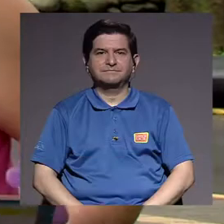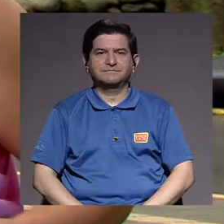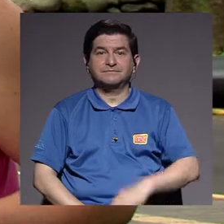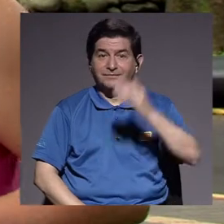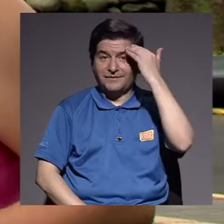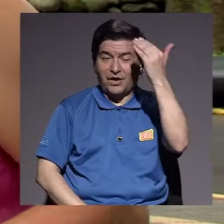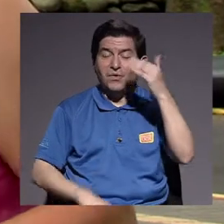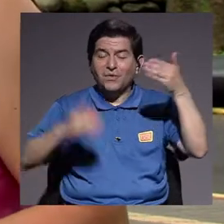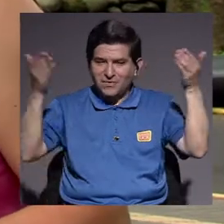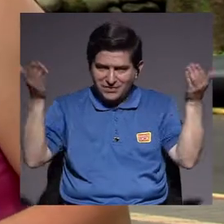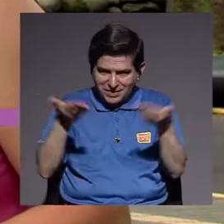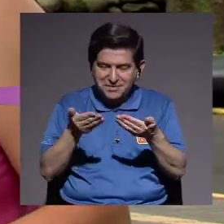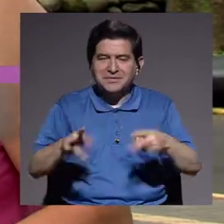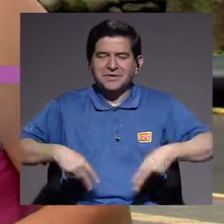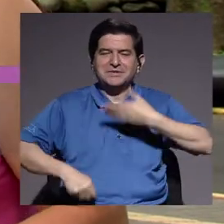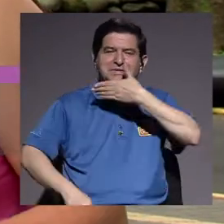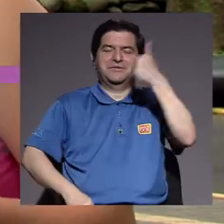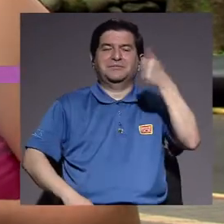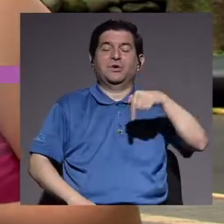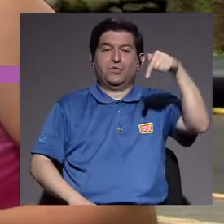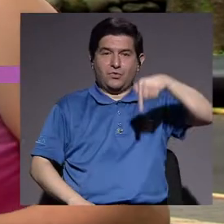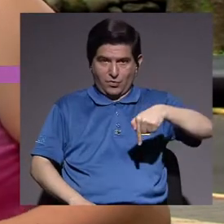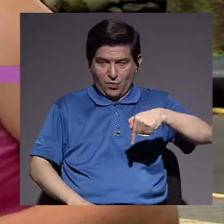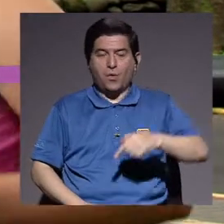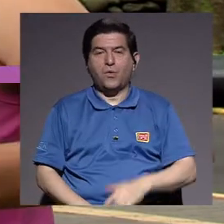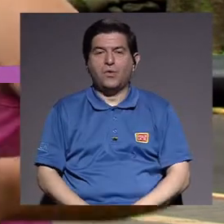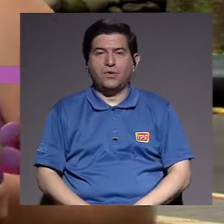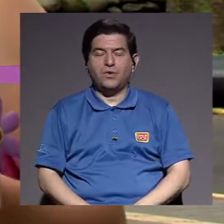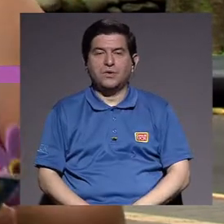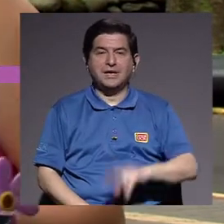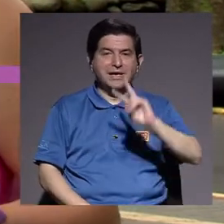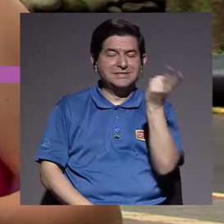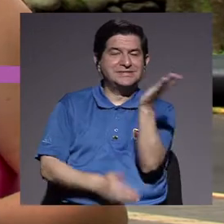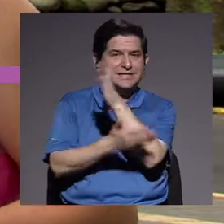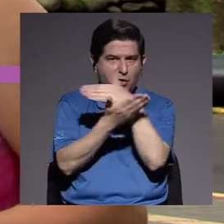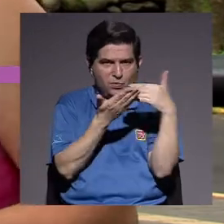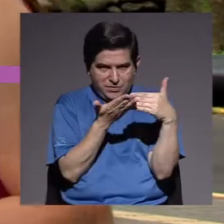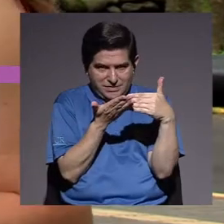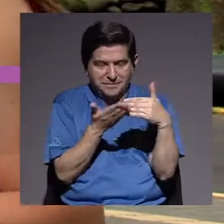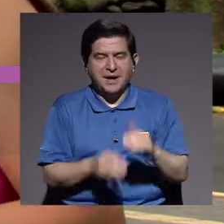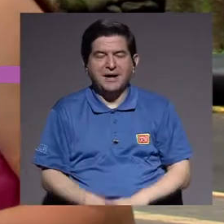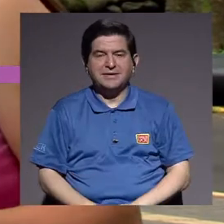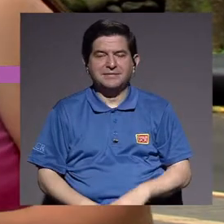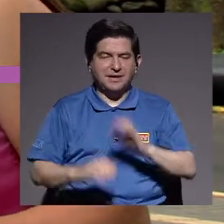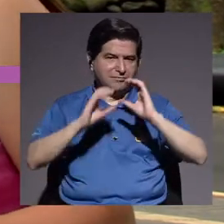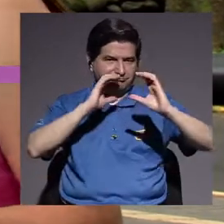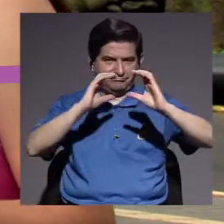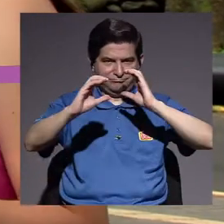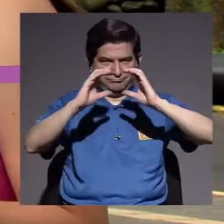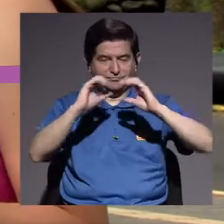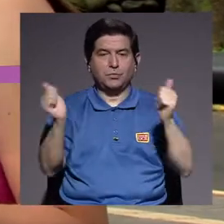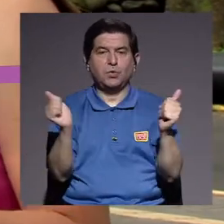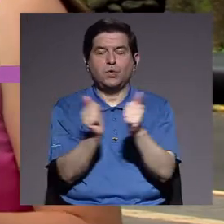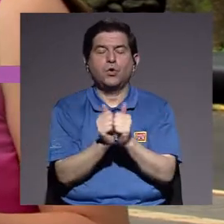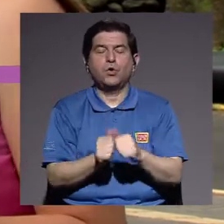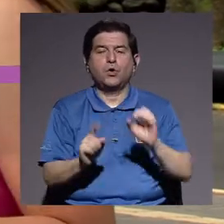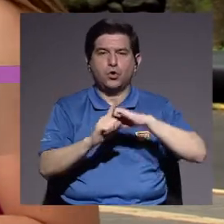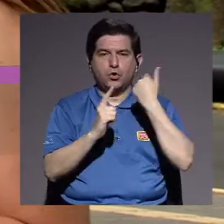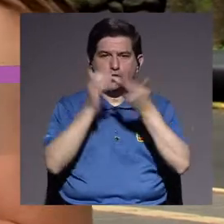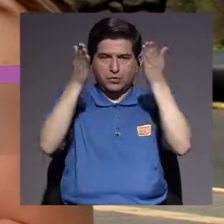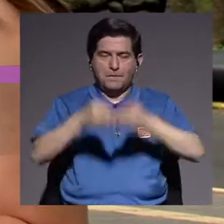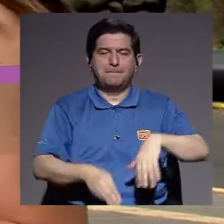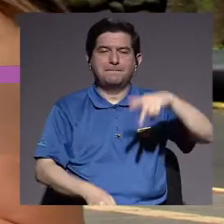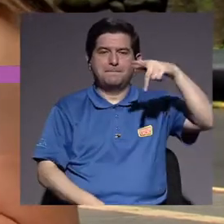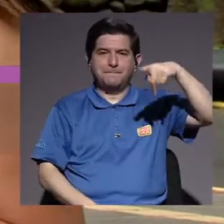Hola, tal? Bienvenidos a Vivir Mejor. Hoy estamos en nuestra segunda parte de esta conversación con el sociólogo